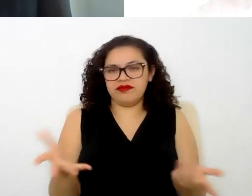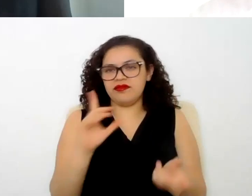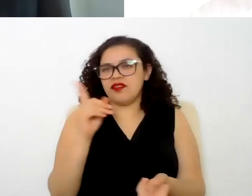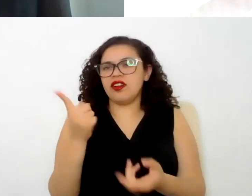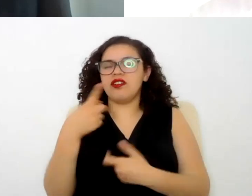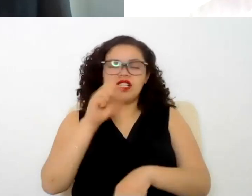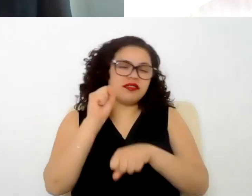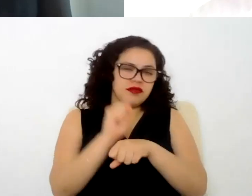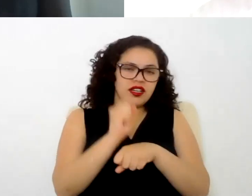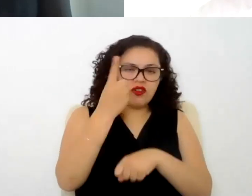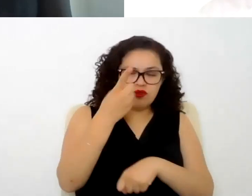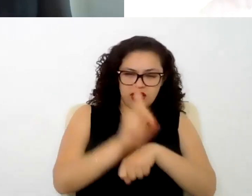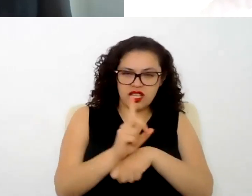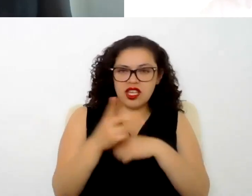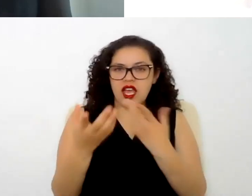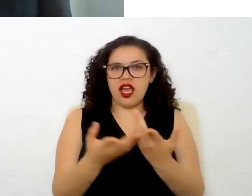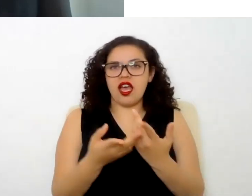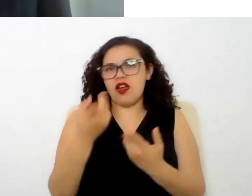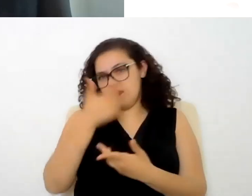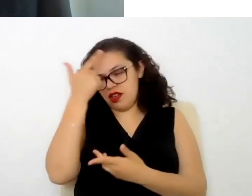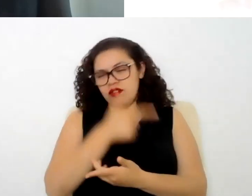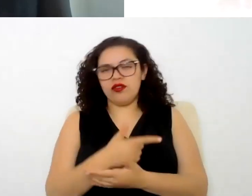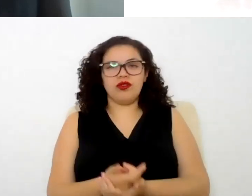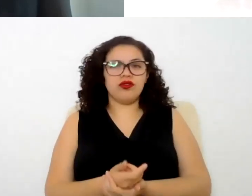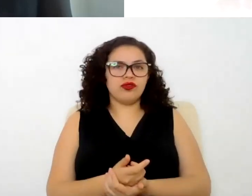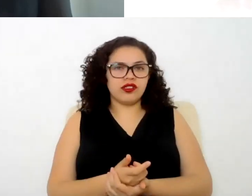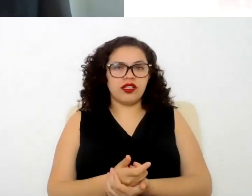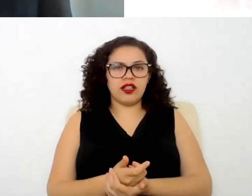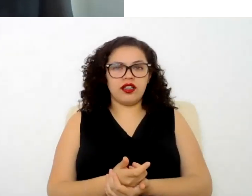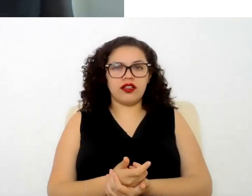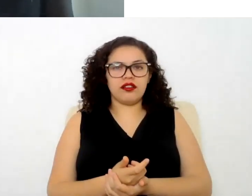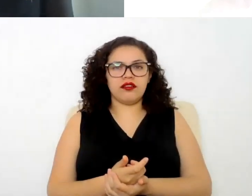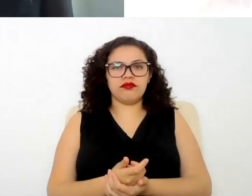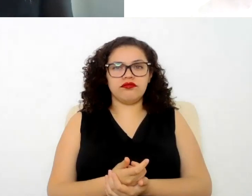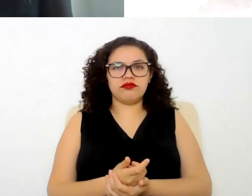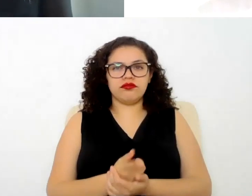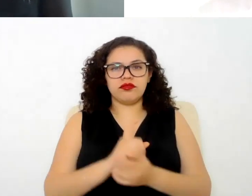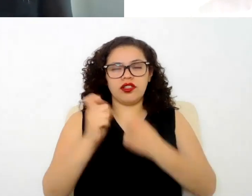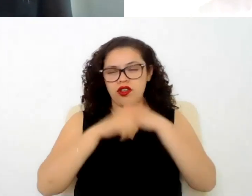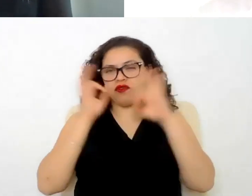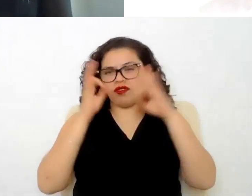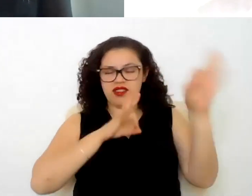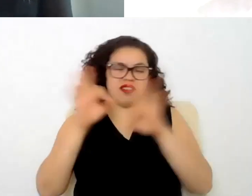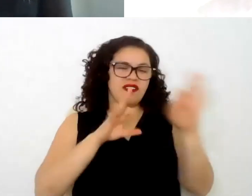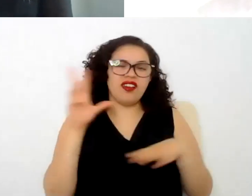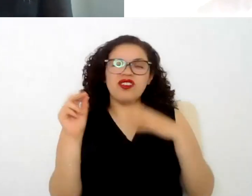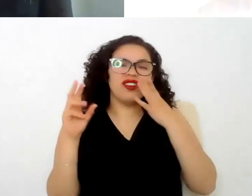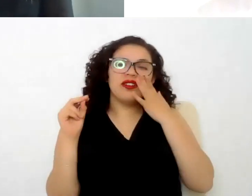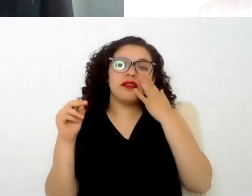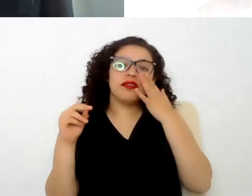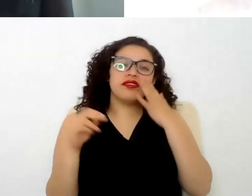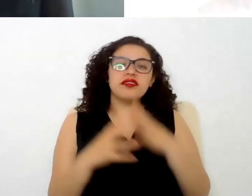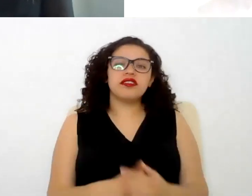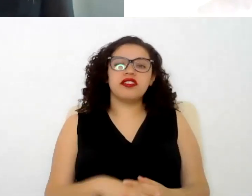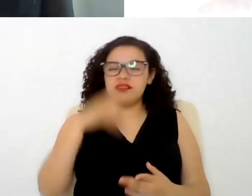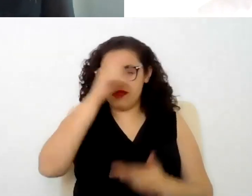semana durante una noche pues no sería un esquema de trabajo sería un esquema de prestador